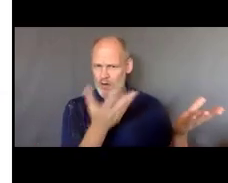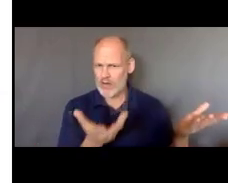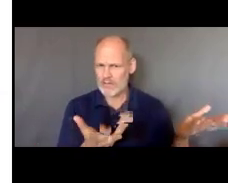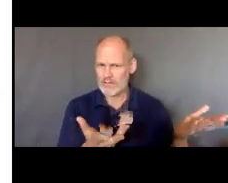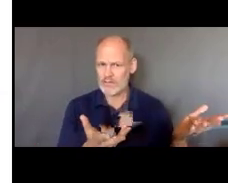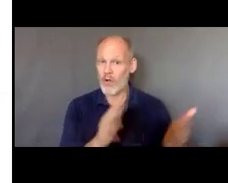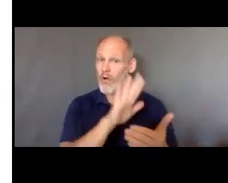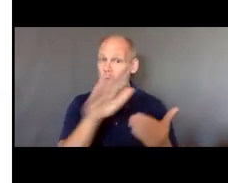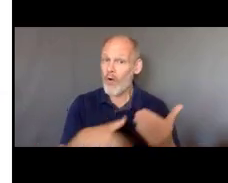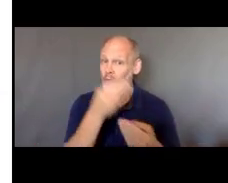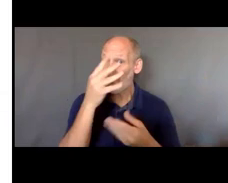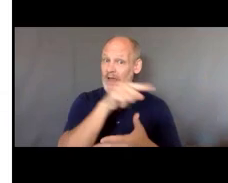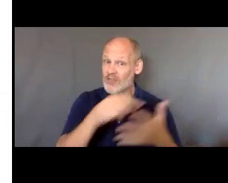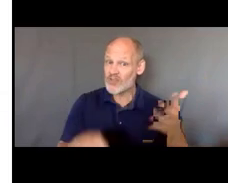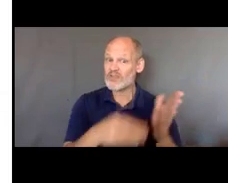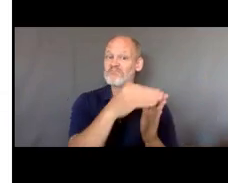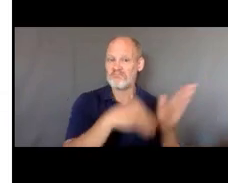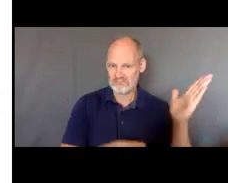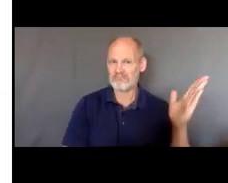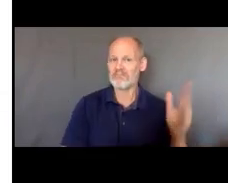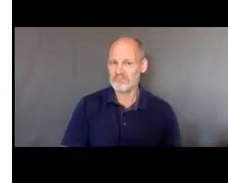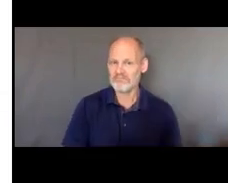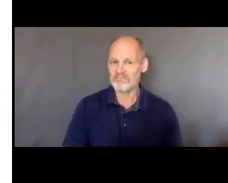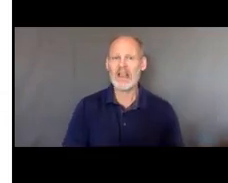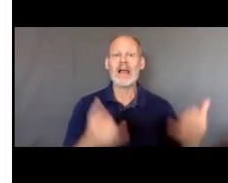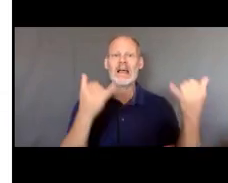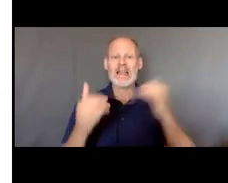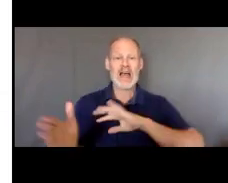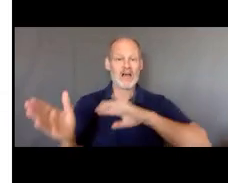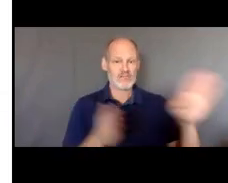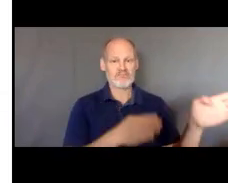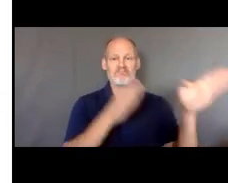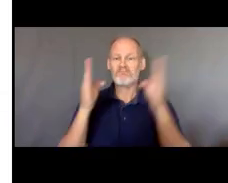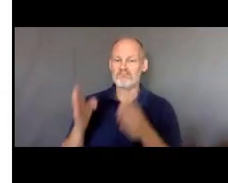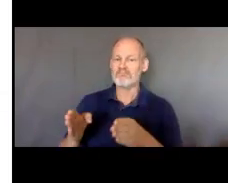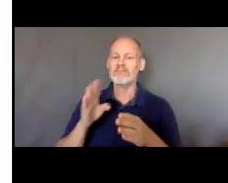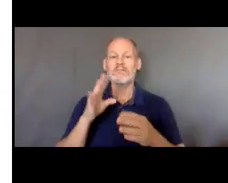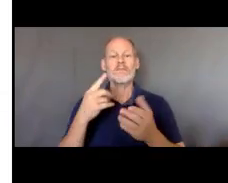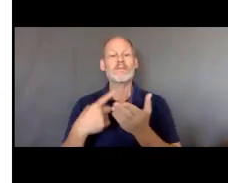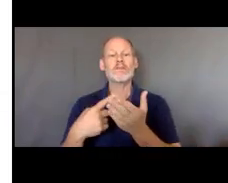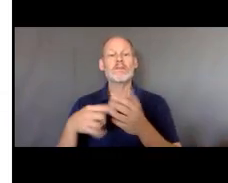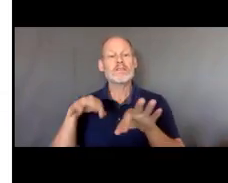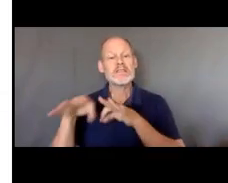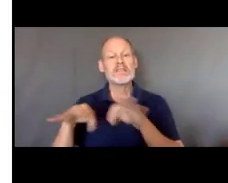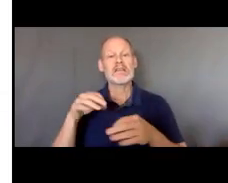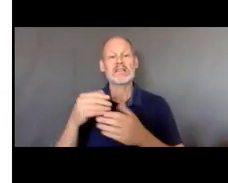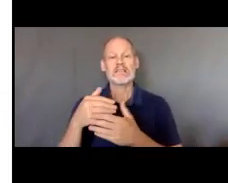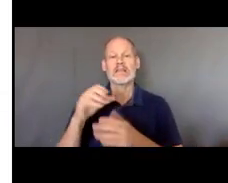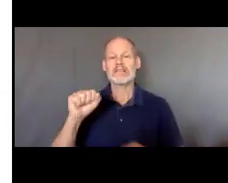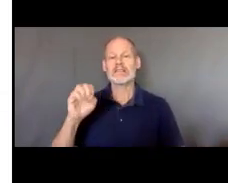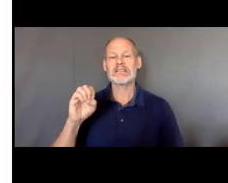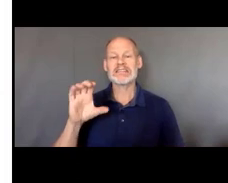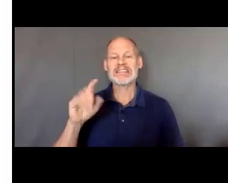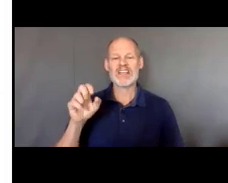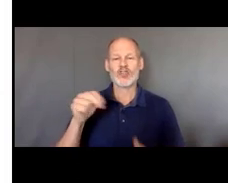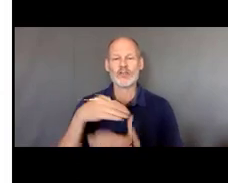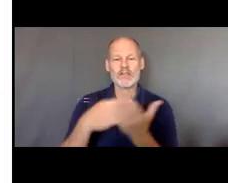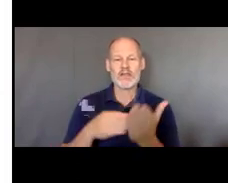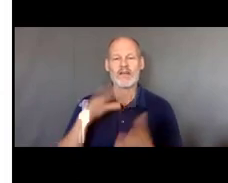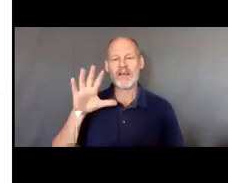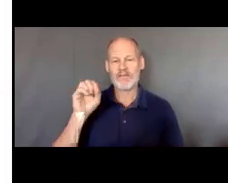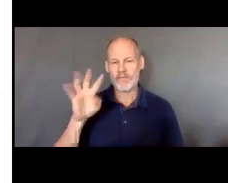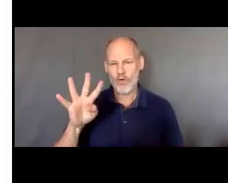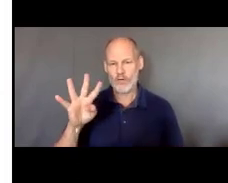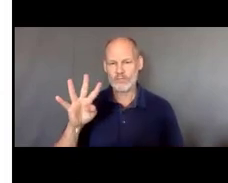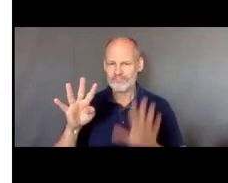Y también tenemos la sección 504, que es otro plan. Y quisiéramos tomar una diferencia entre el plan 504